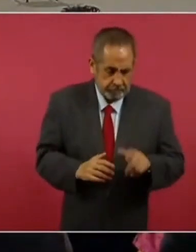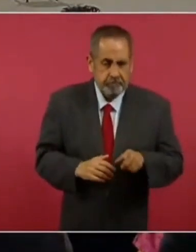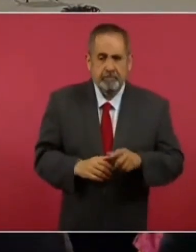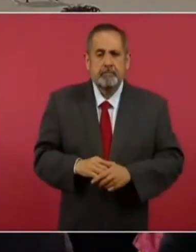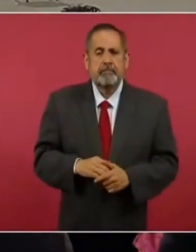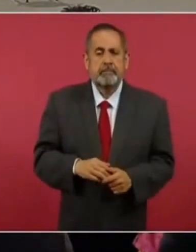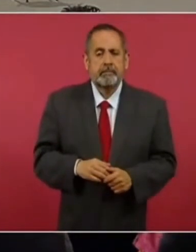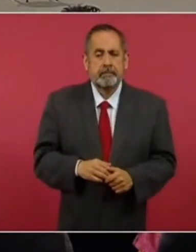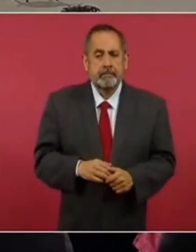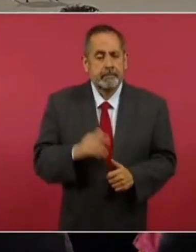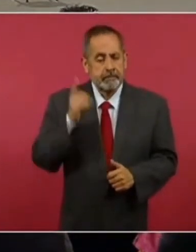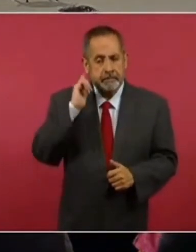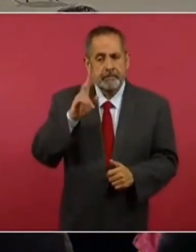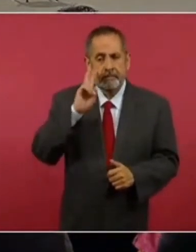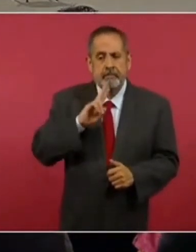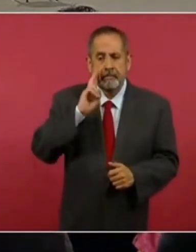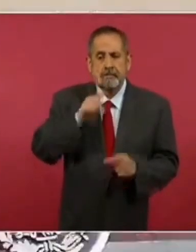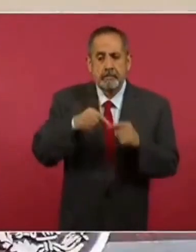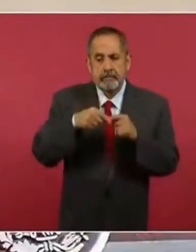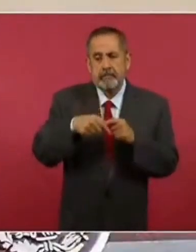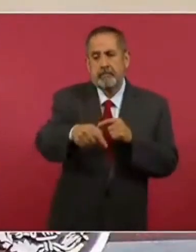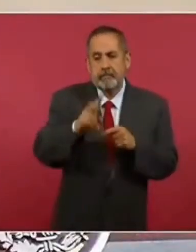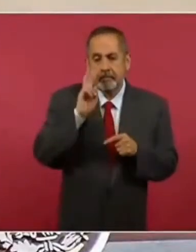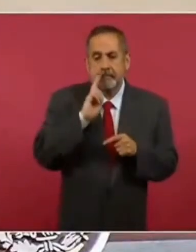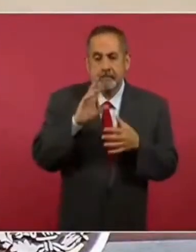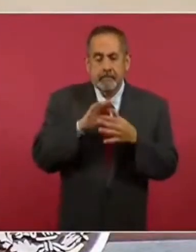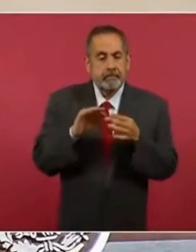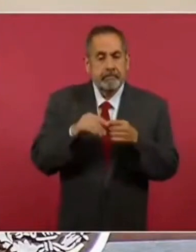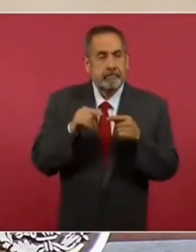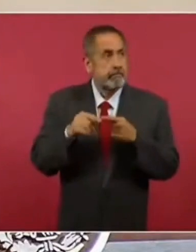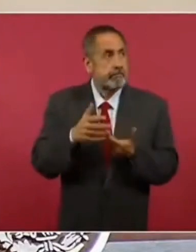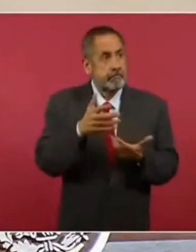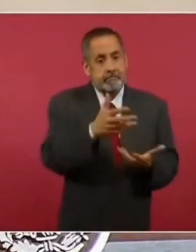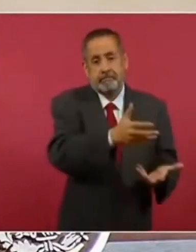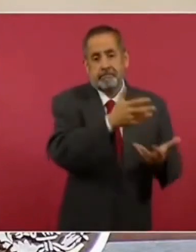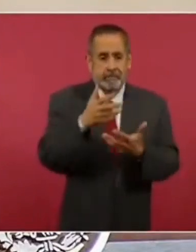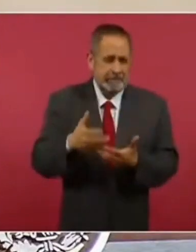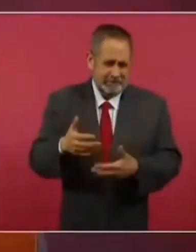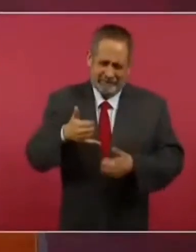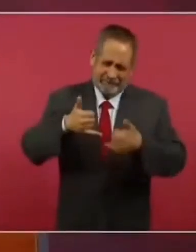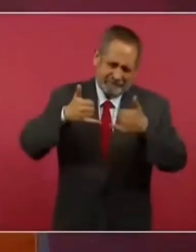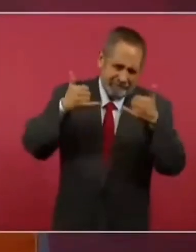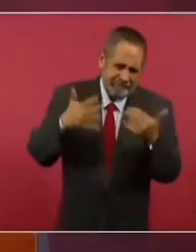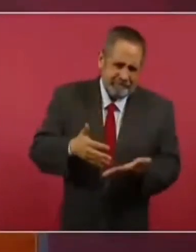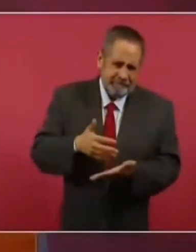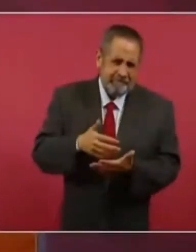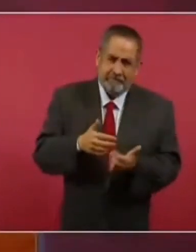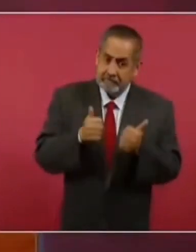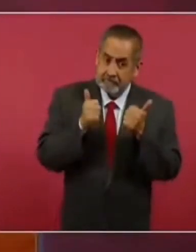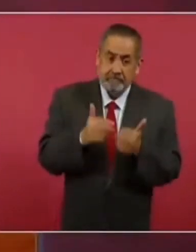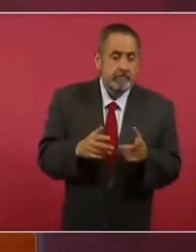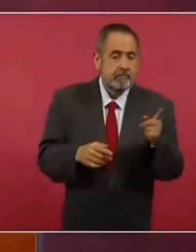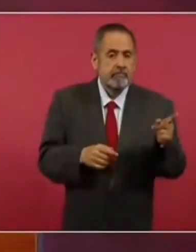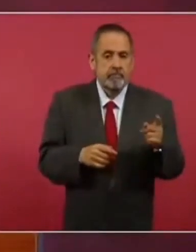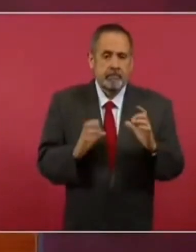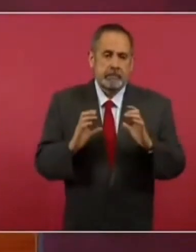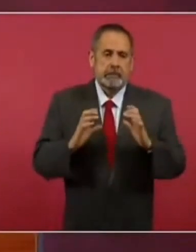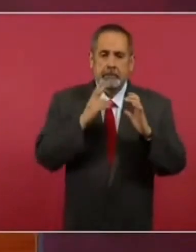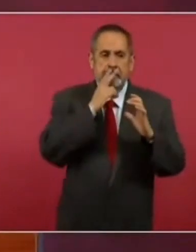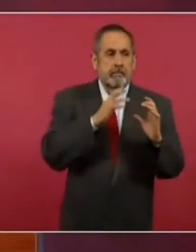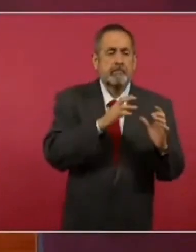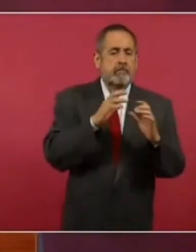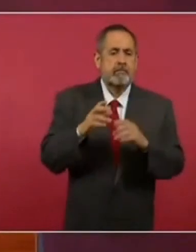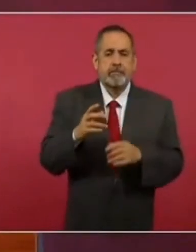Ya esperemos pronto tenerla aquí, pesa mucho y por lo tanto hay que cuidar su traslado,